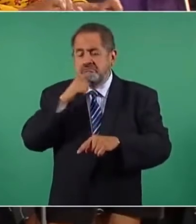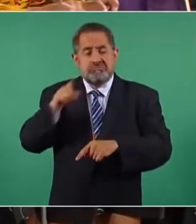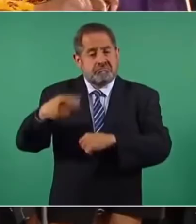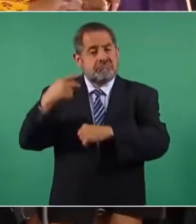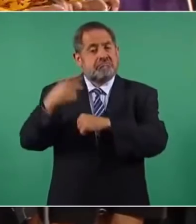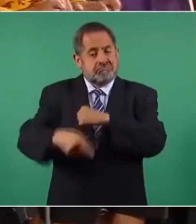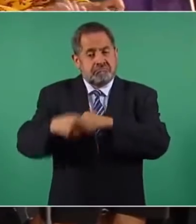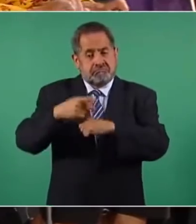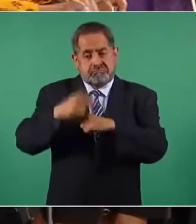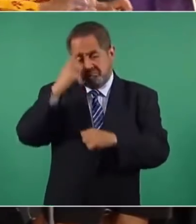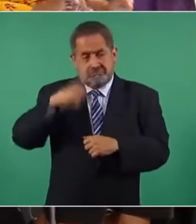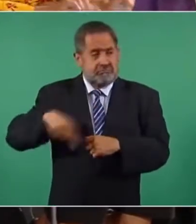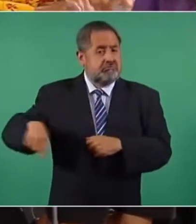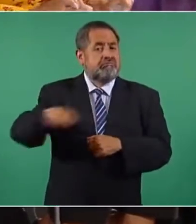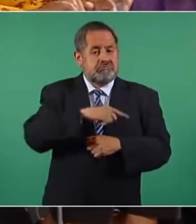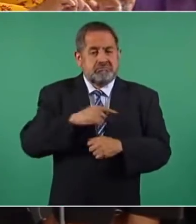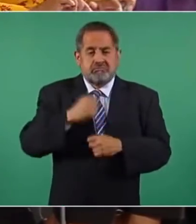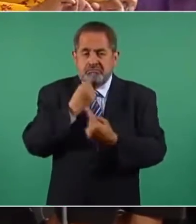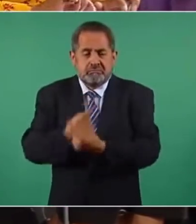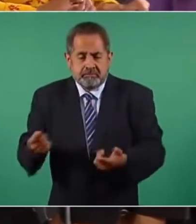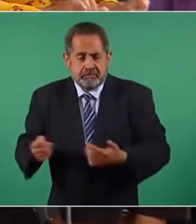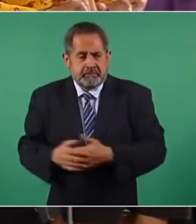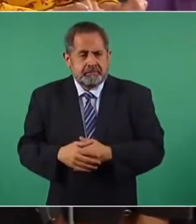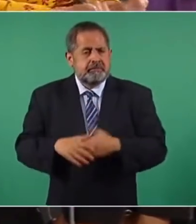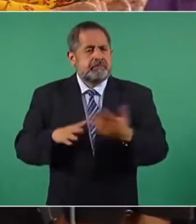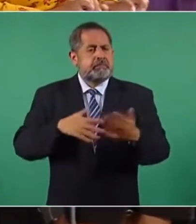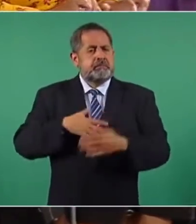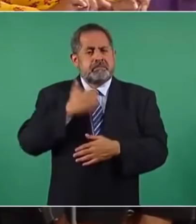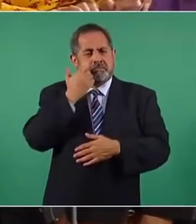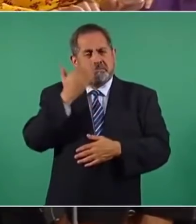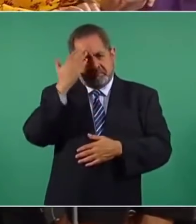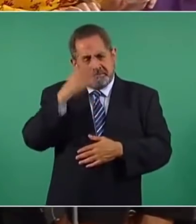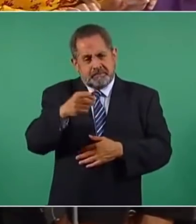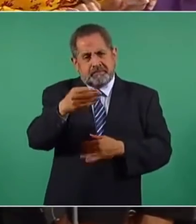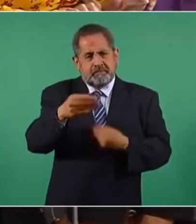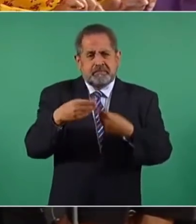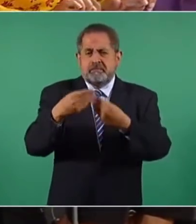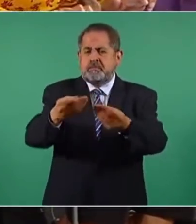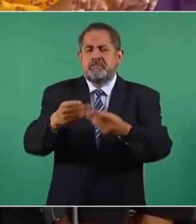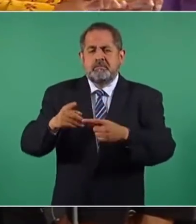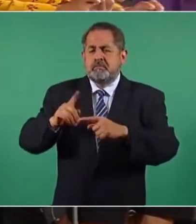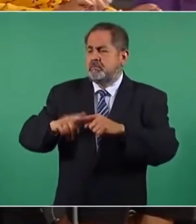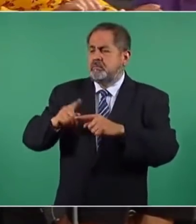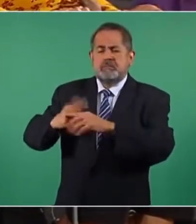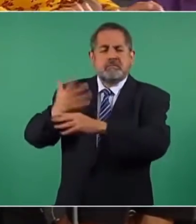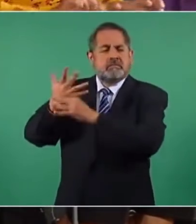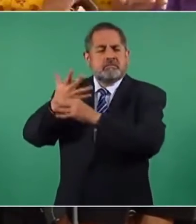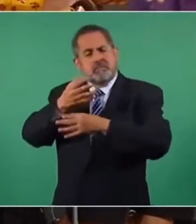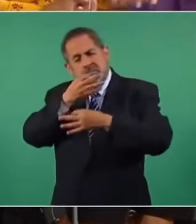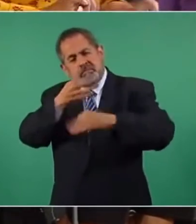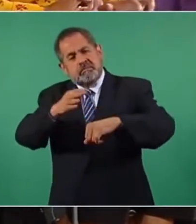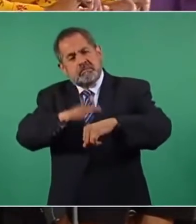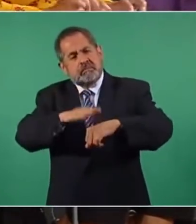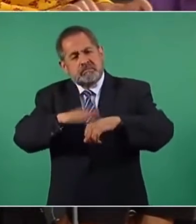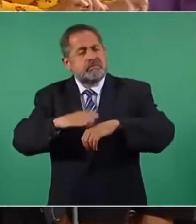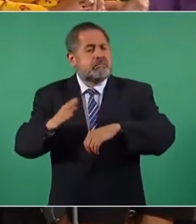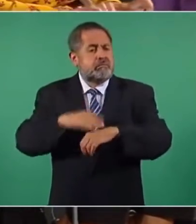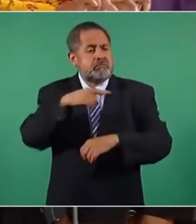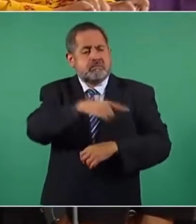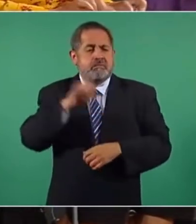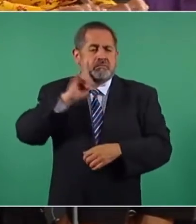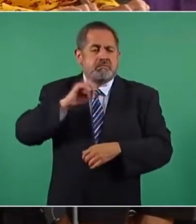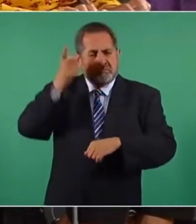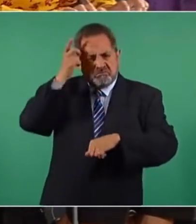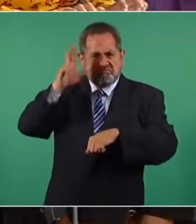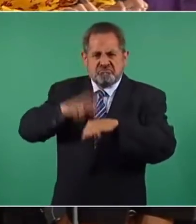riesgo para las y los pequeños. Ahí me gustaría conocer cuál sería el mensaje de primera instancia y por qué esta directora